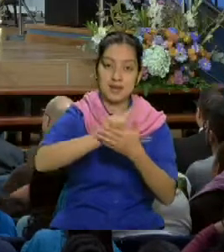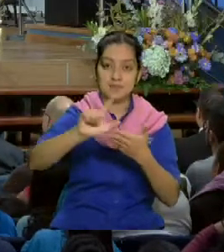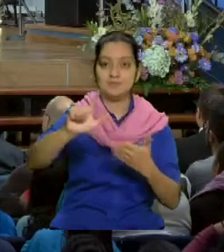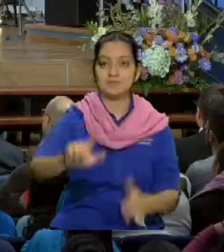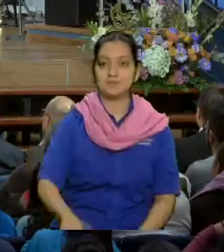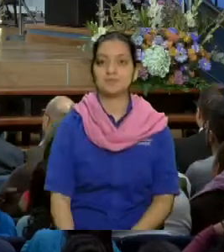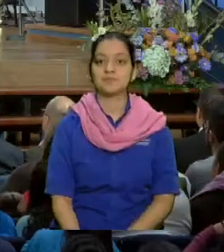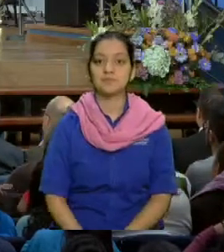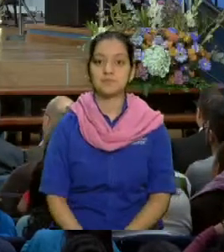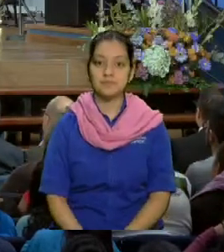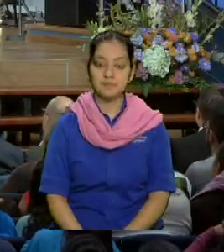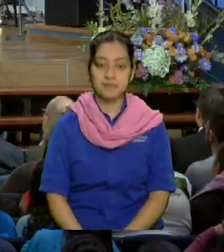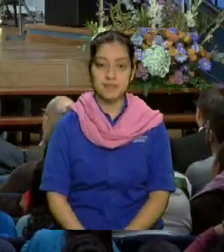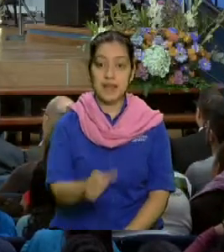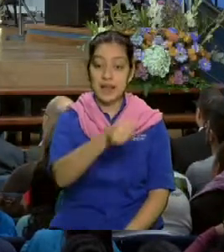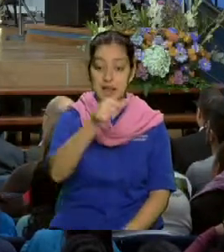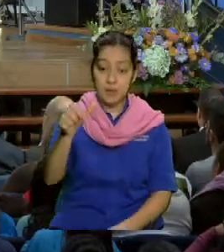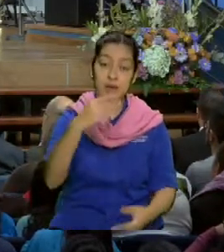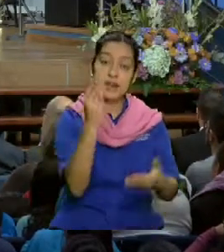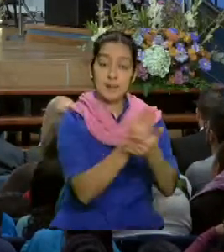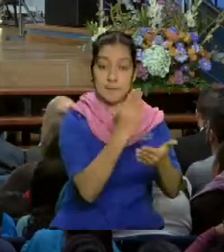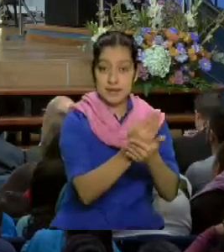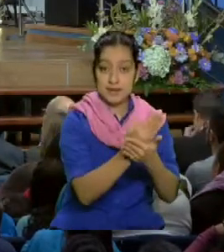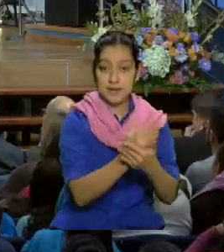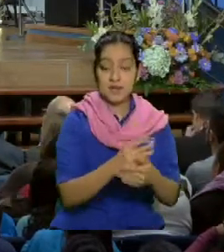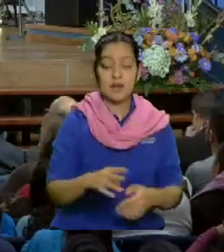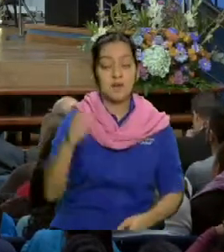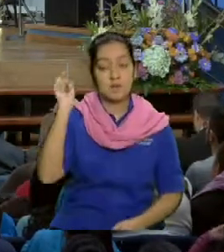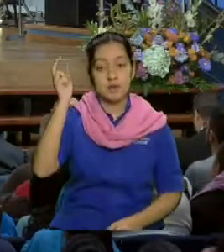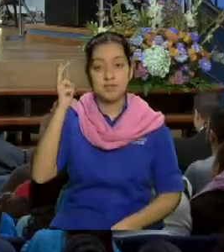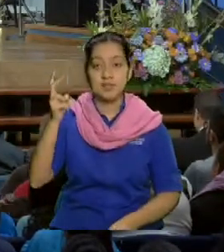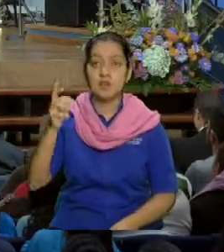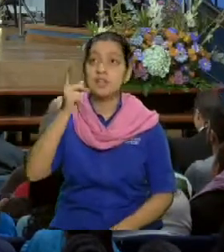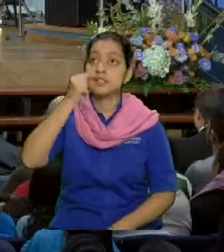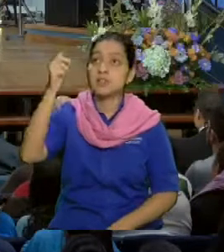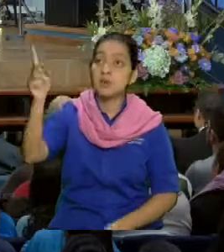con agua, el agua de la palabra, por el cual el señor purifica a su novia.